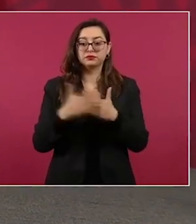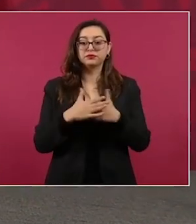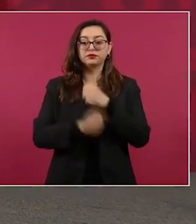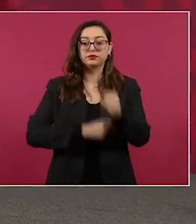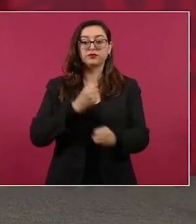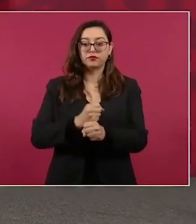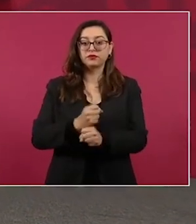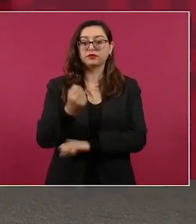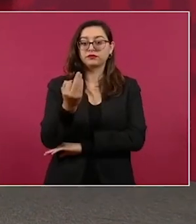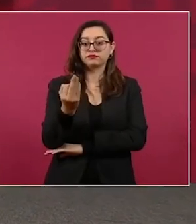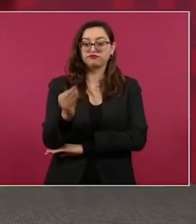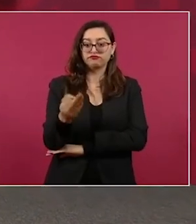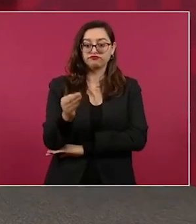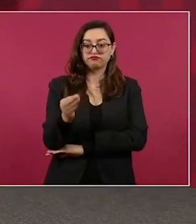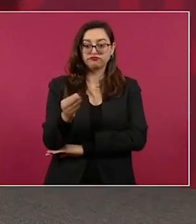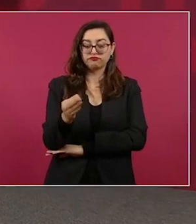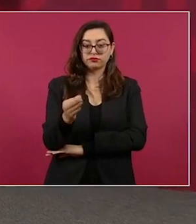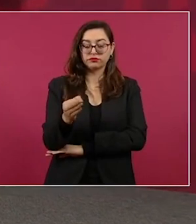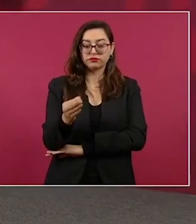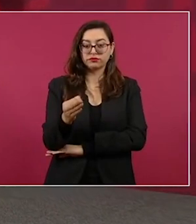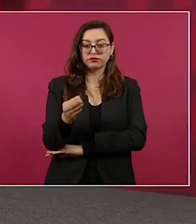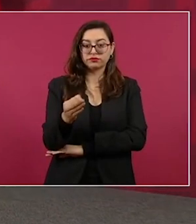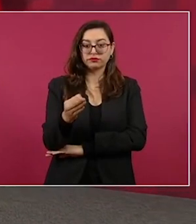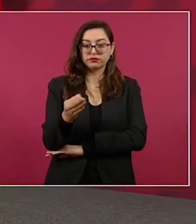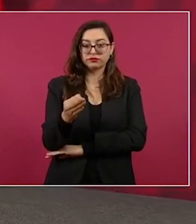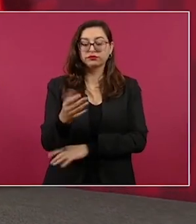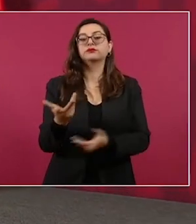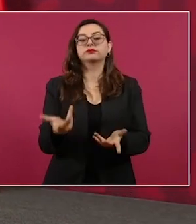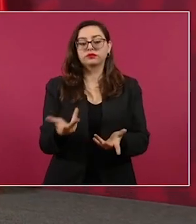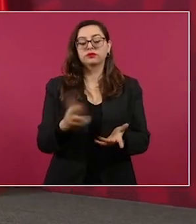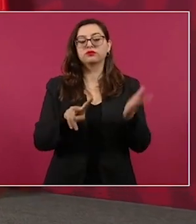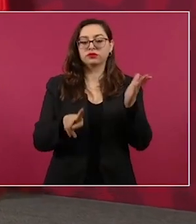se hace el procedimiento de eliminación